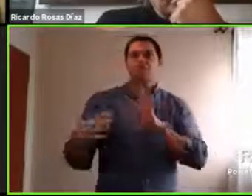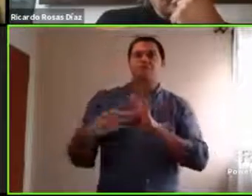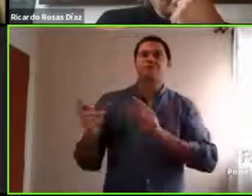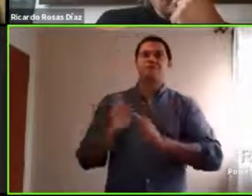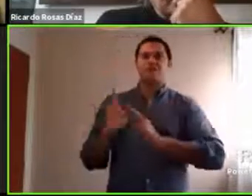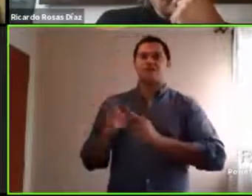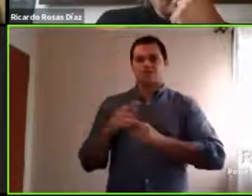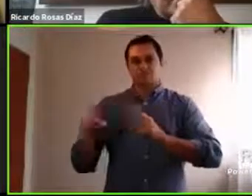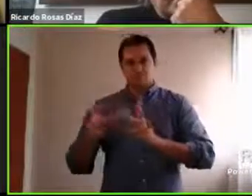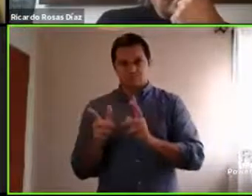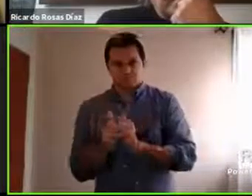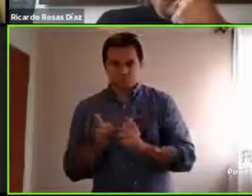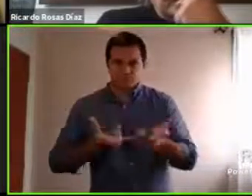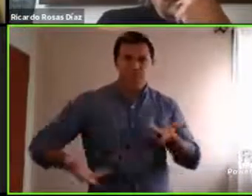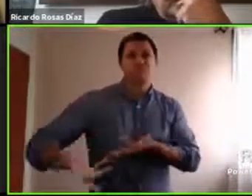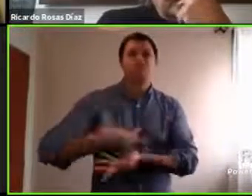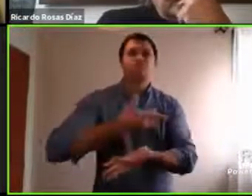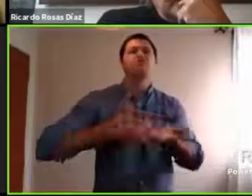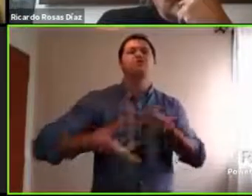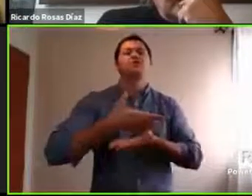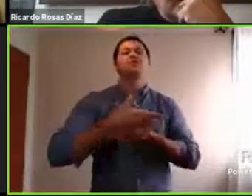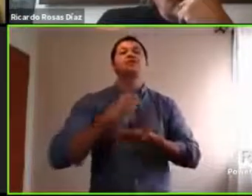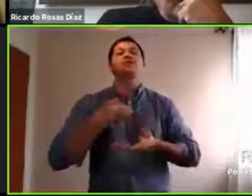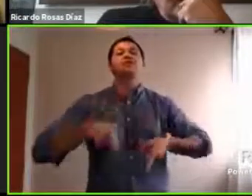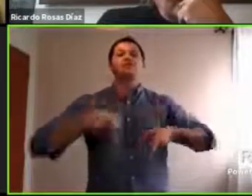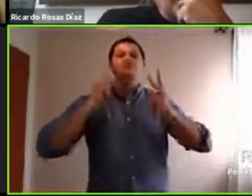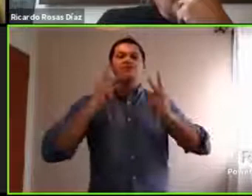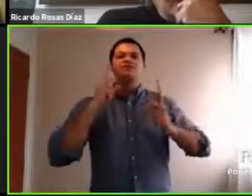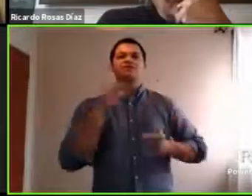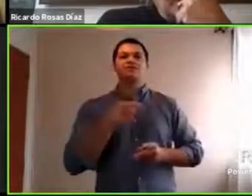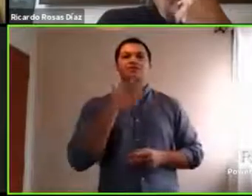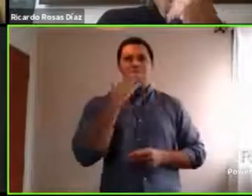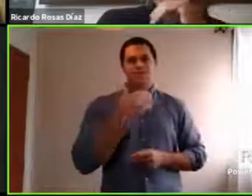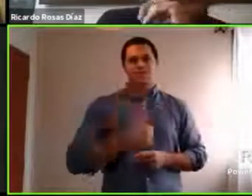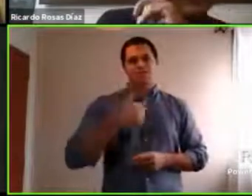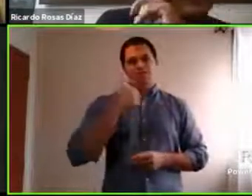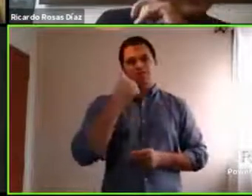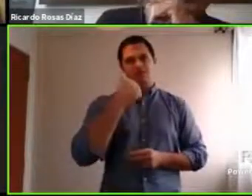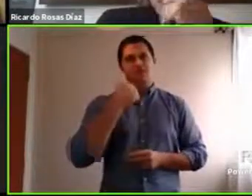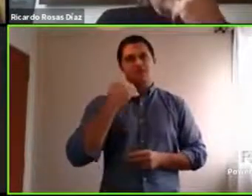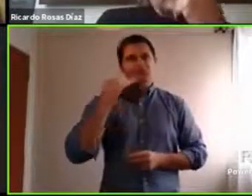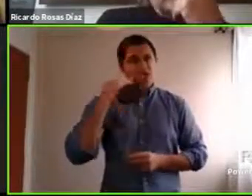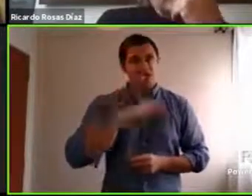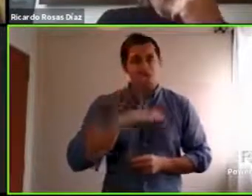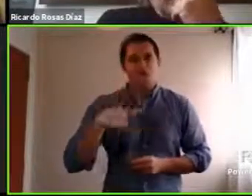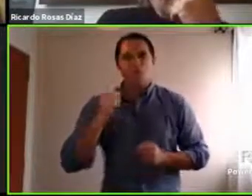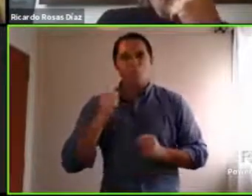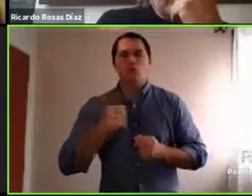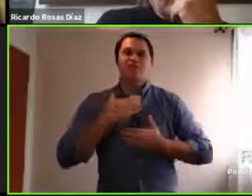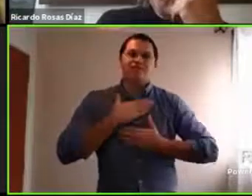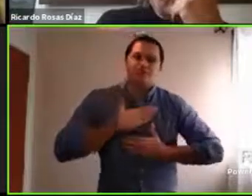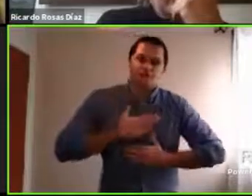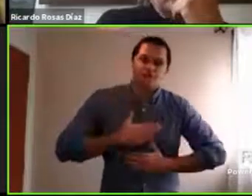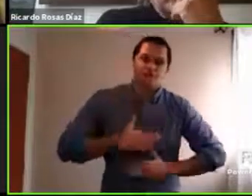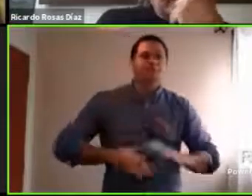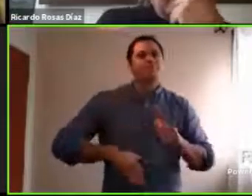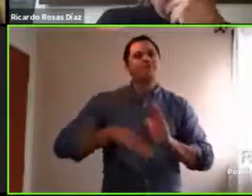que permita que esto mejore para que los chicos también puedan disfrutar de su aprendizaje